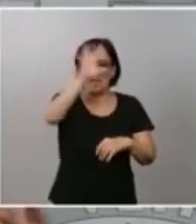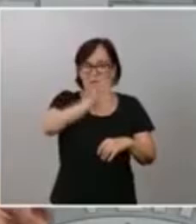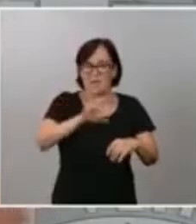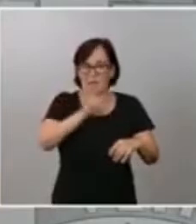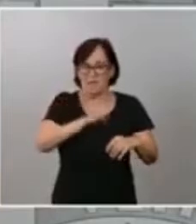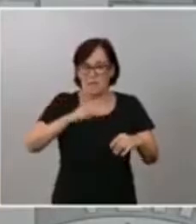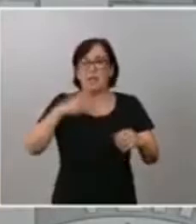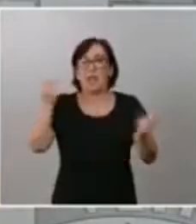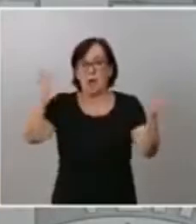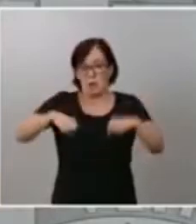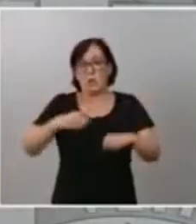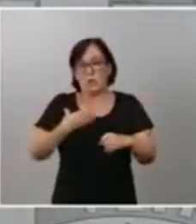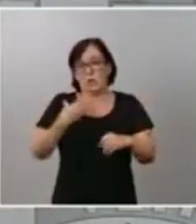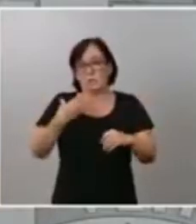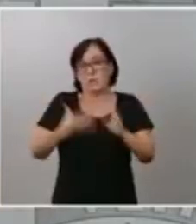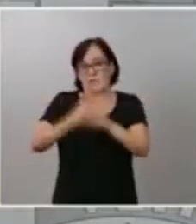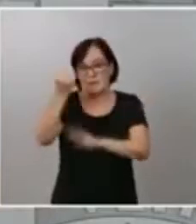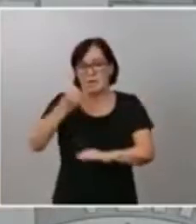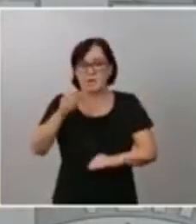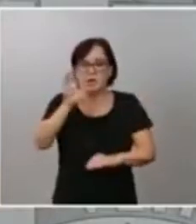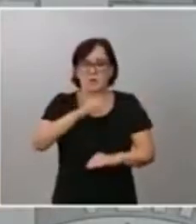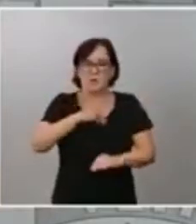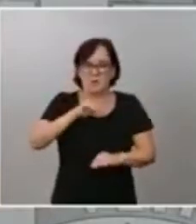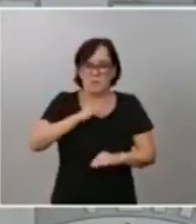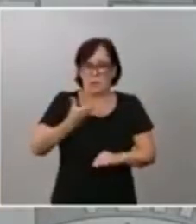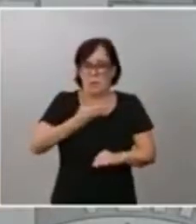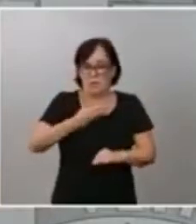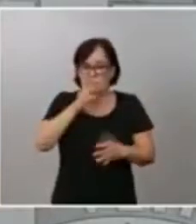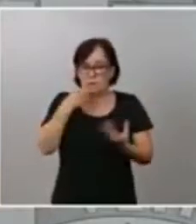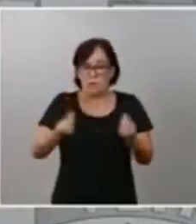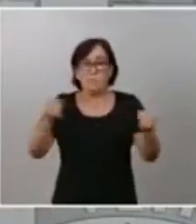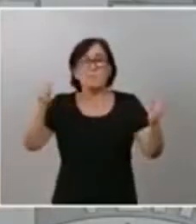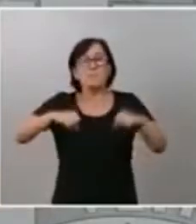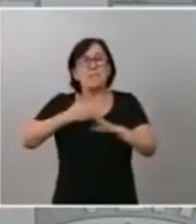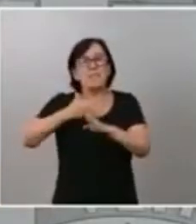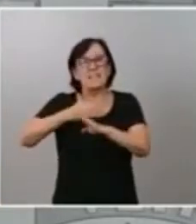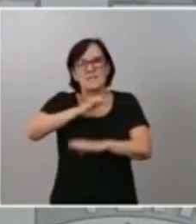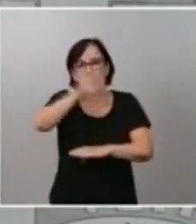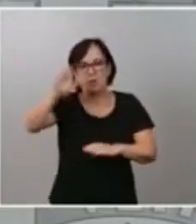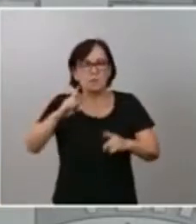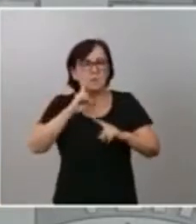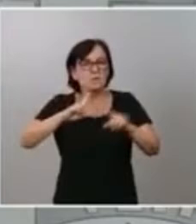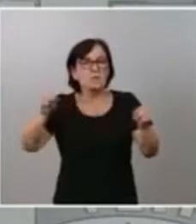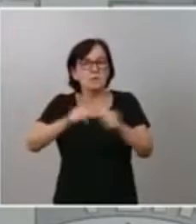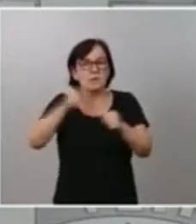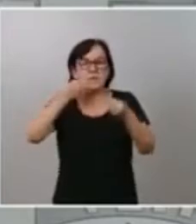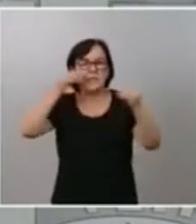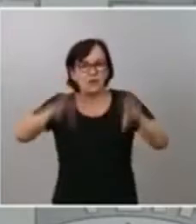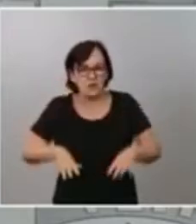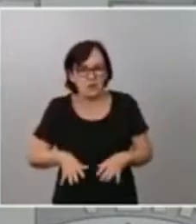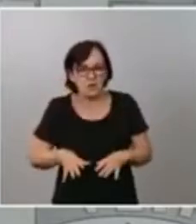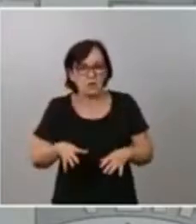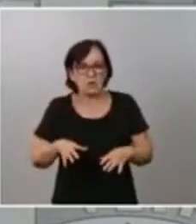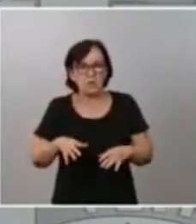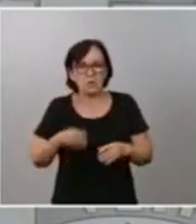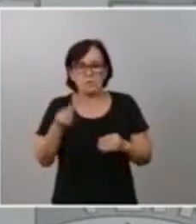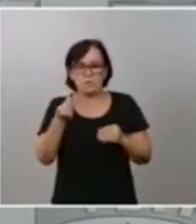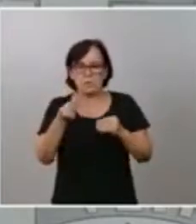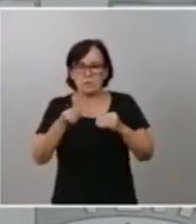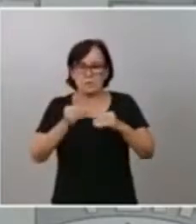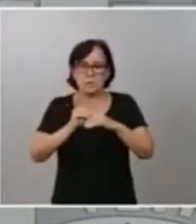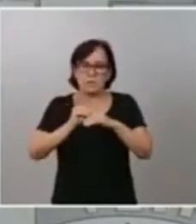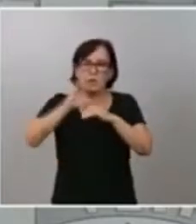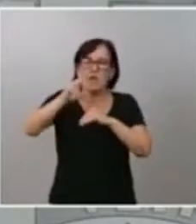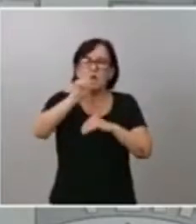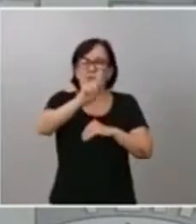Municipios y Provincias. Lo ha sido a nivel europeo con el acuerdo inédito histórico de movilizar 140.000 millones de euros